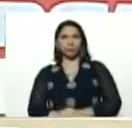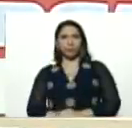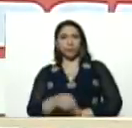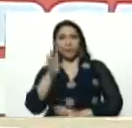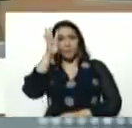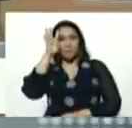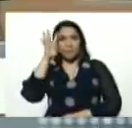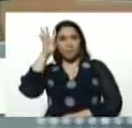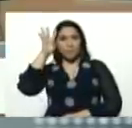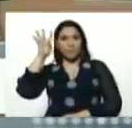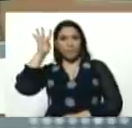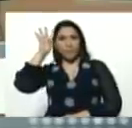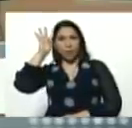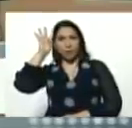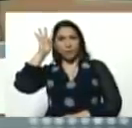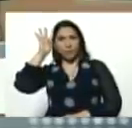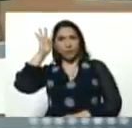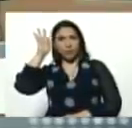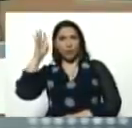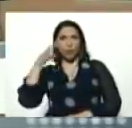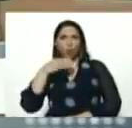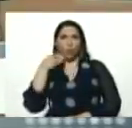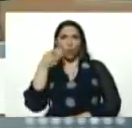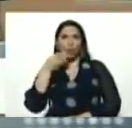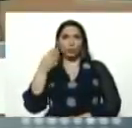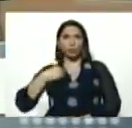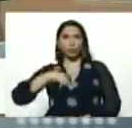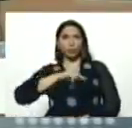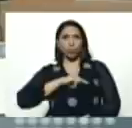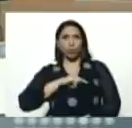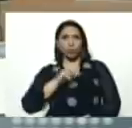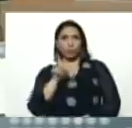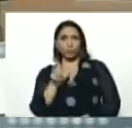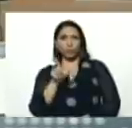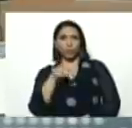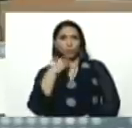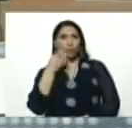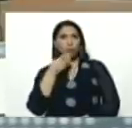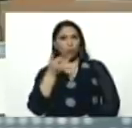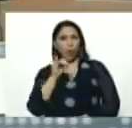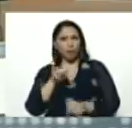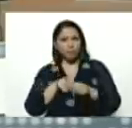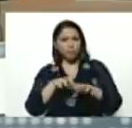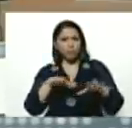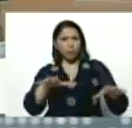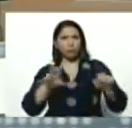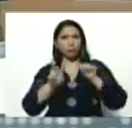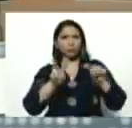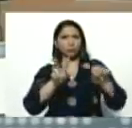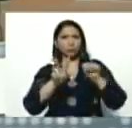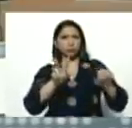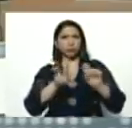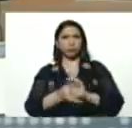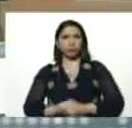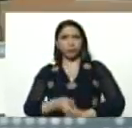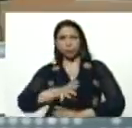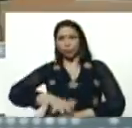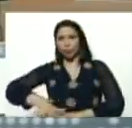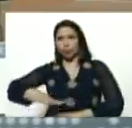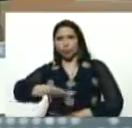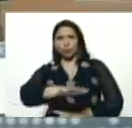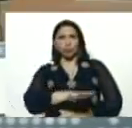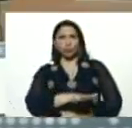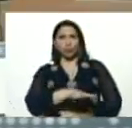Maldonado, juventud de nuestro partido, juventud que está desplegada, cuando somos Venezuela, por todos los,